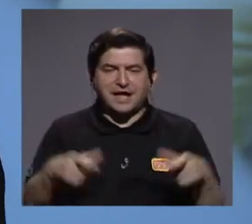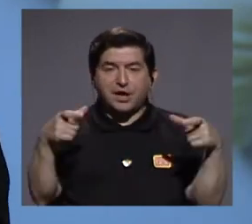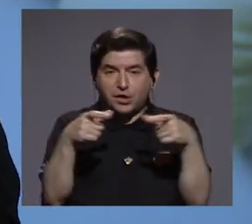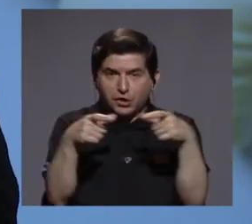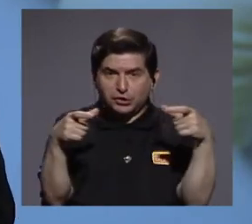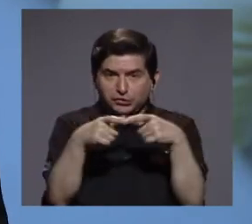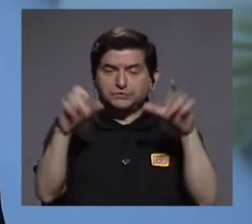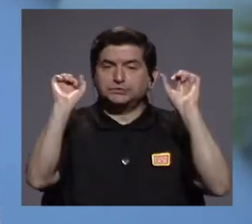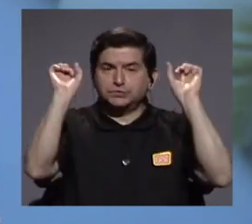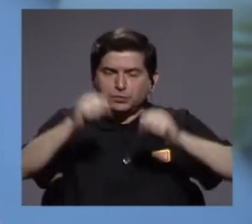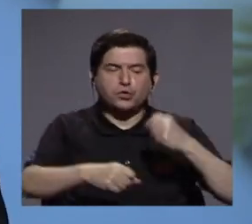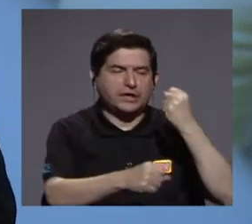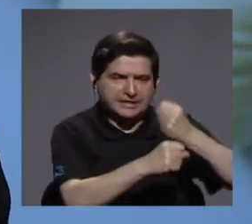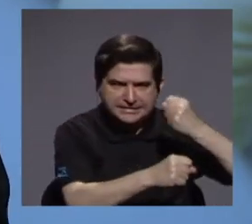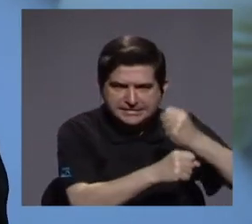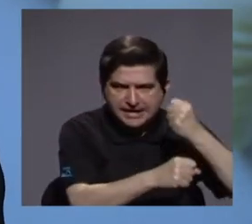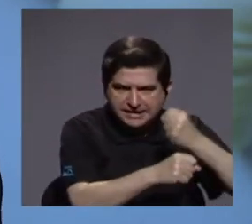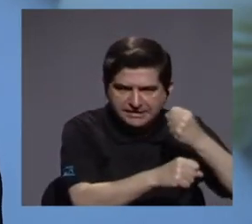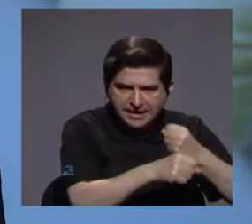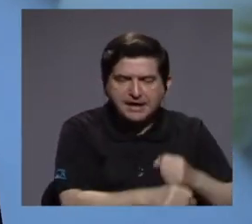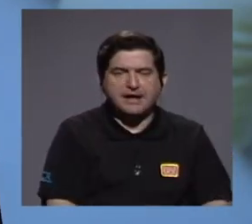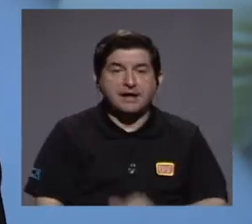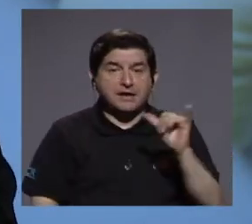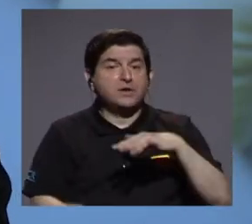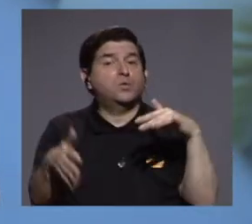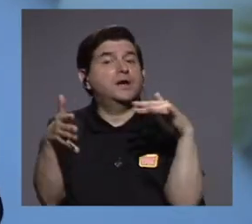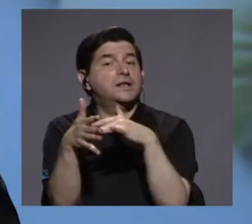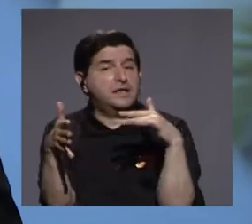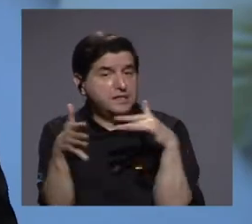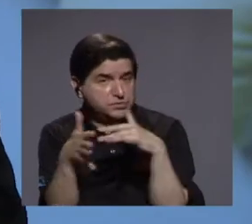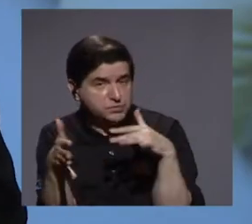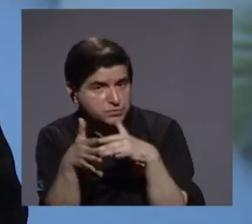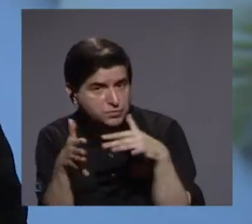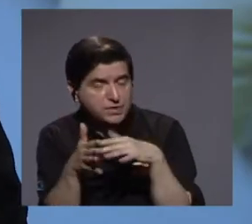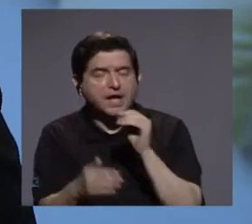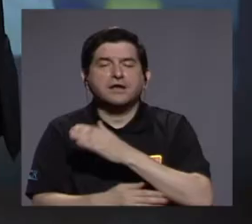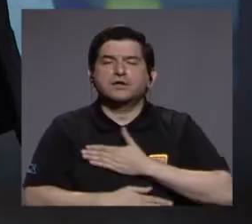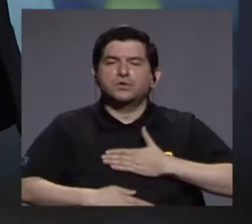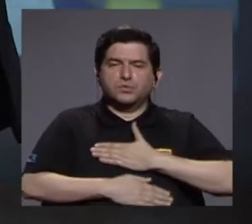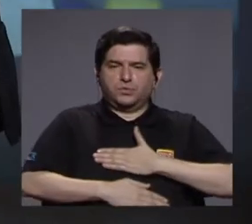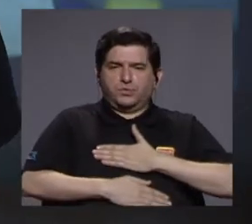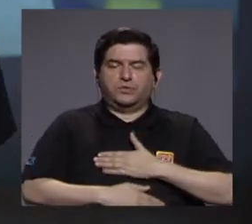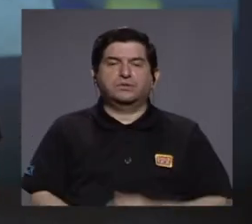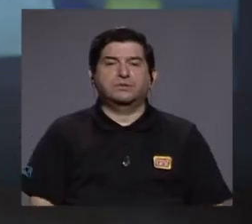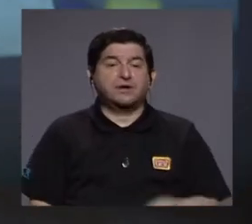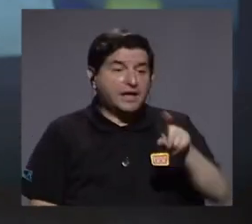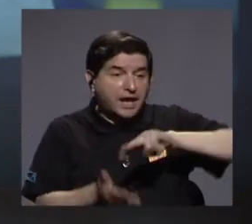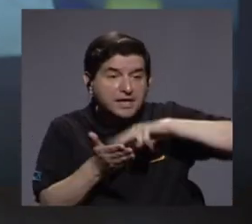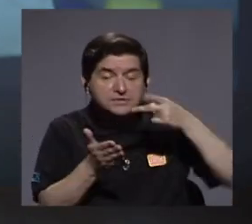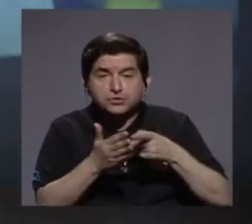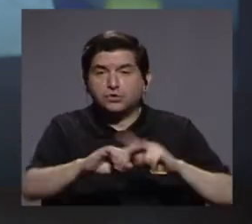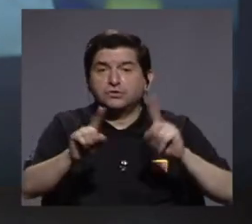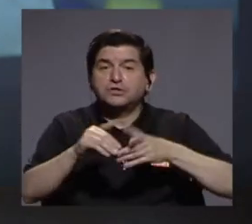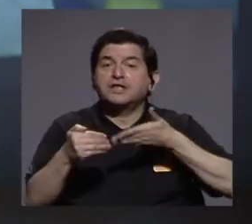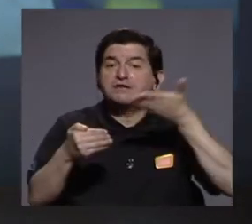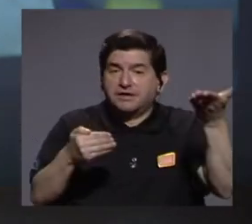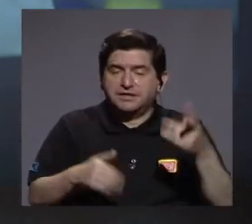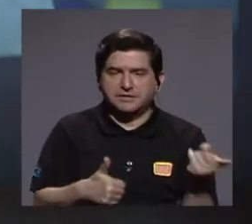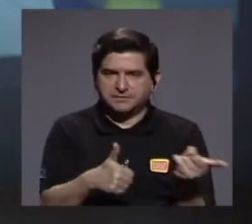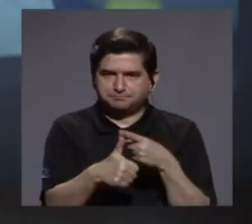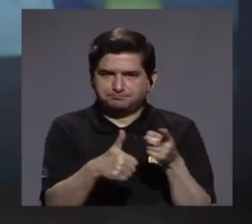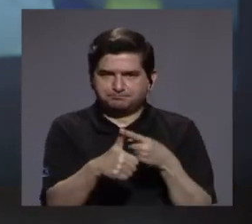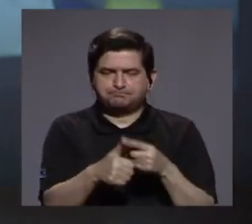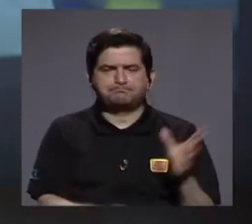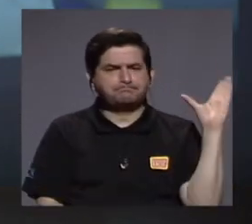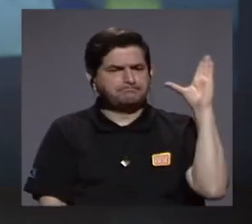poder estar trabajando, para poder estar estudiando, para poder entretenerse. Y esto nos generó varias cosas. Inicialmente